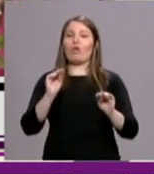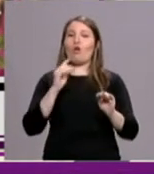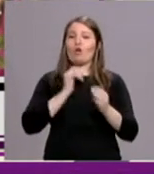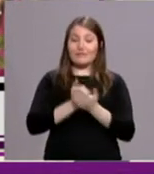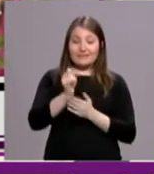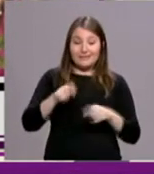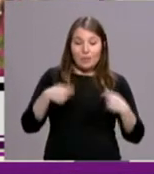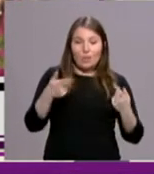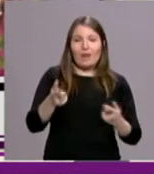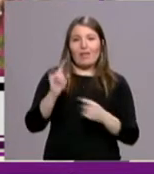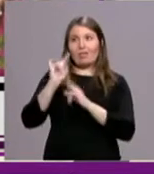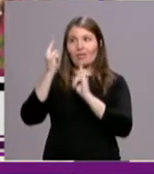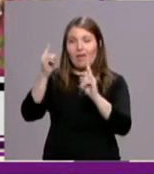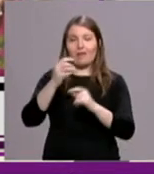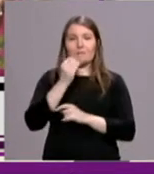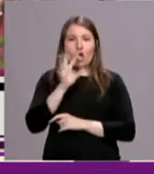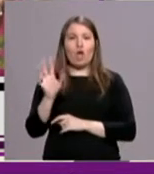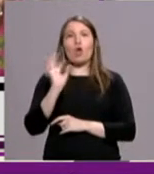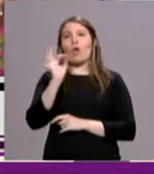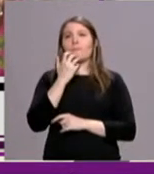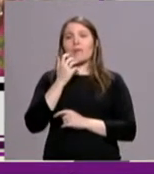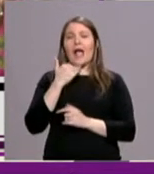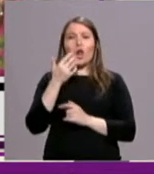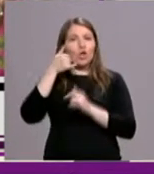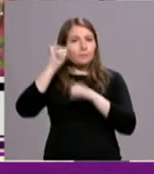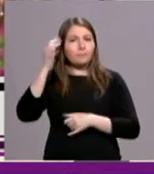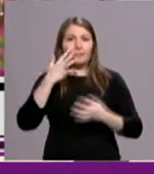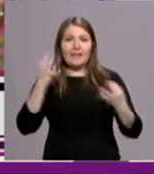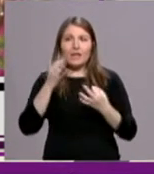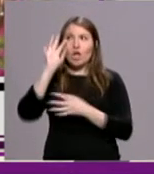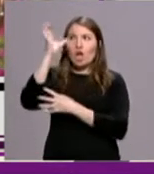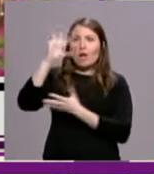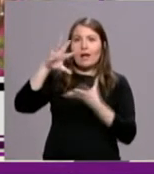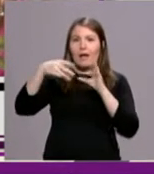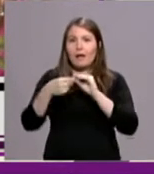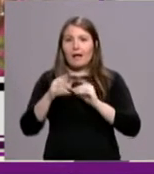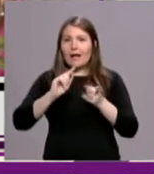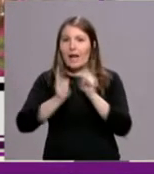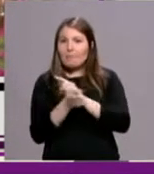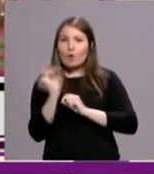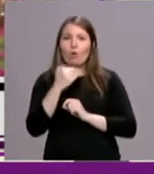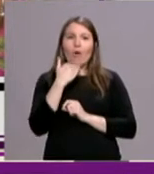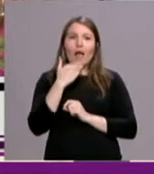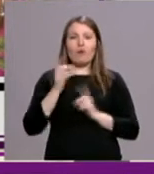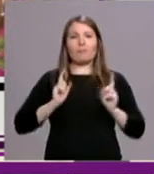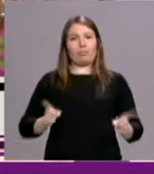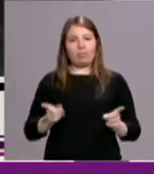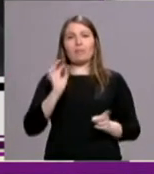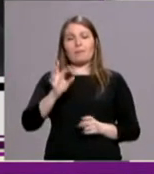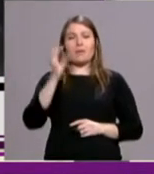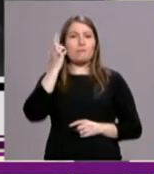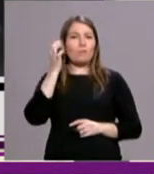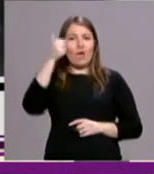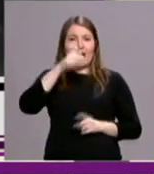para la prevención de riesgos de desastres naturales y adaptación al cambio climático o prevención de violencia de género y promoción de la